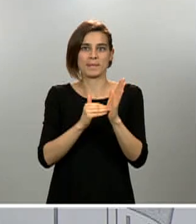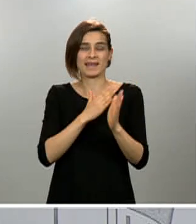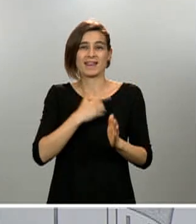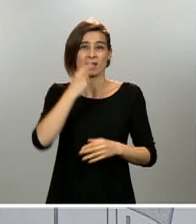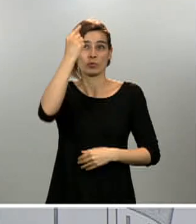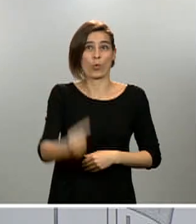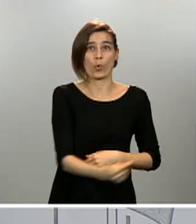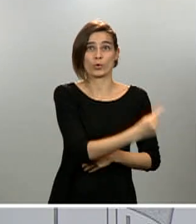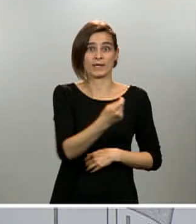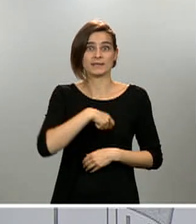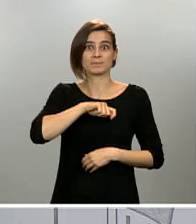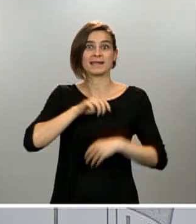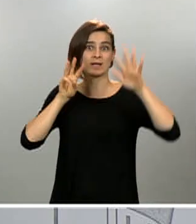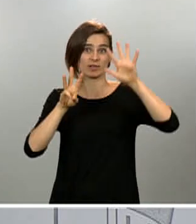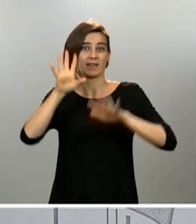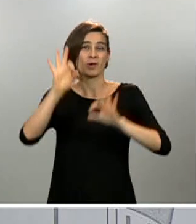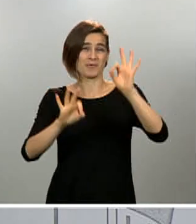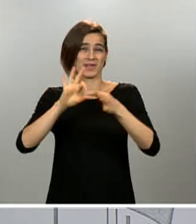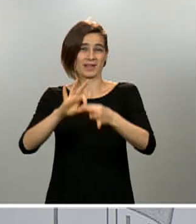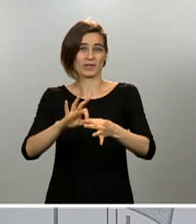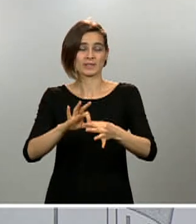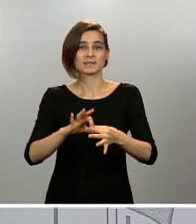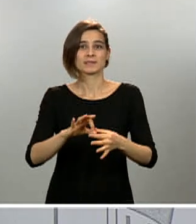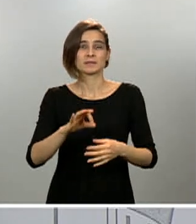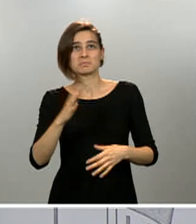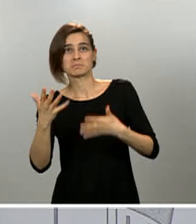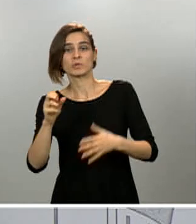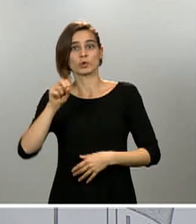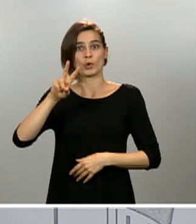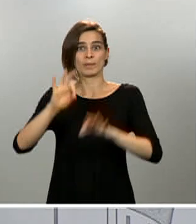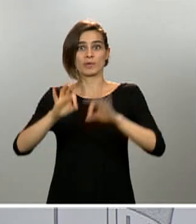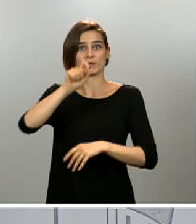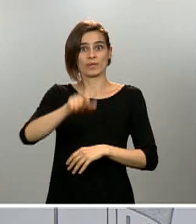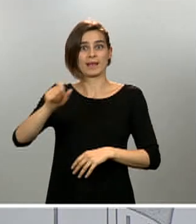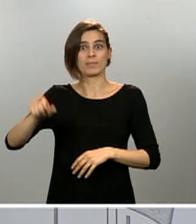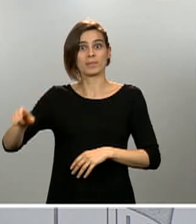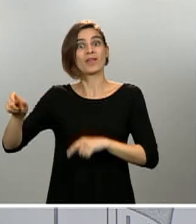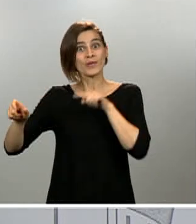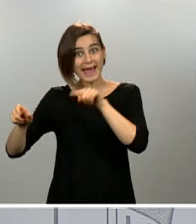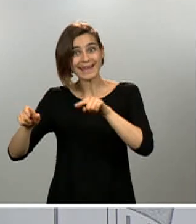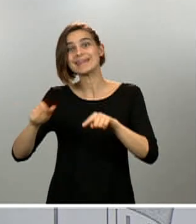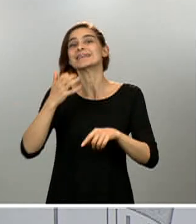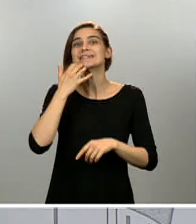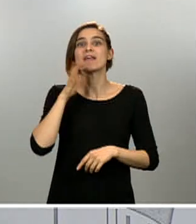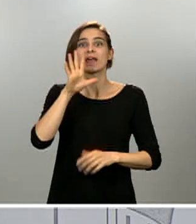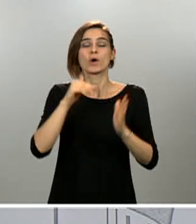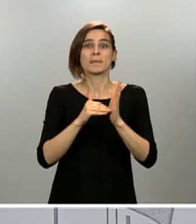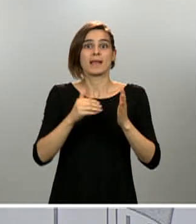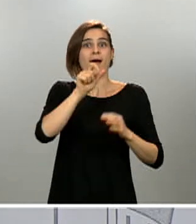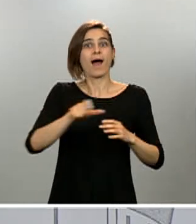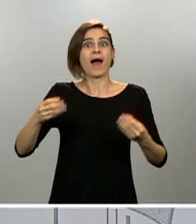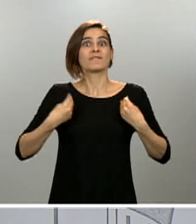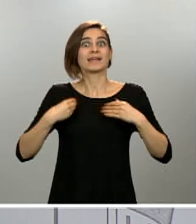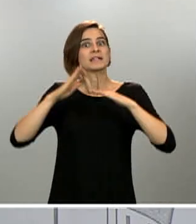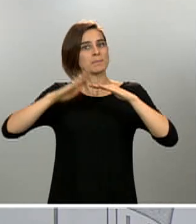en los que viven un doce por ciento, un poco más del doce por ciento de la población, ahí no hace falta respetar estas franjas, se pueden hacer estas